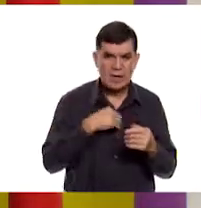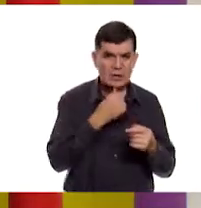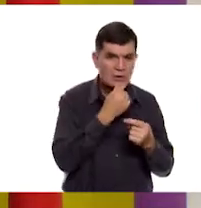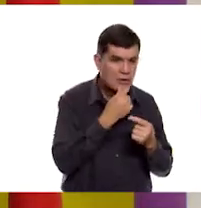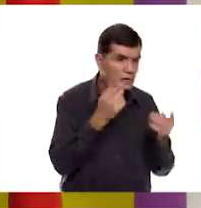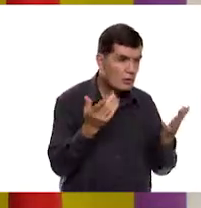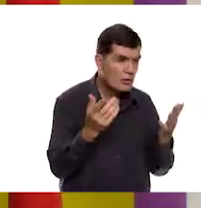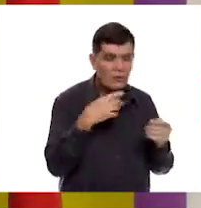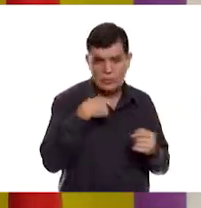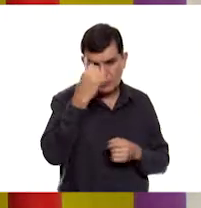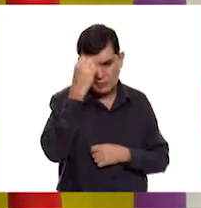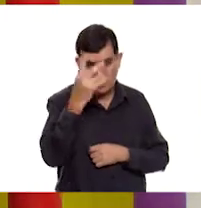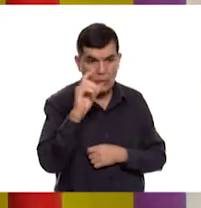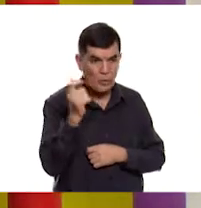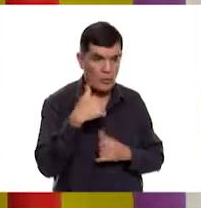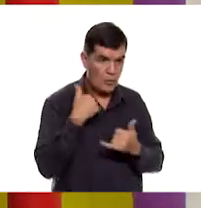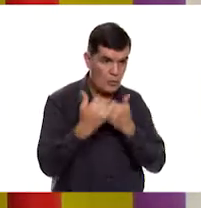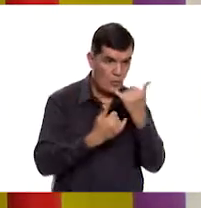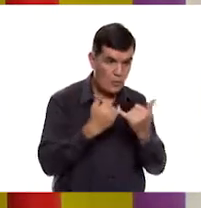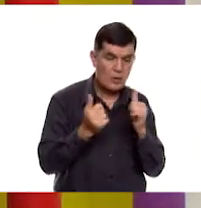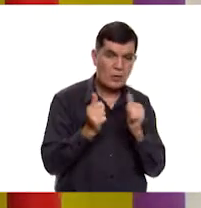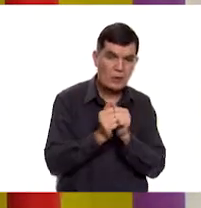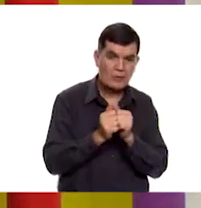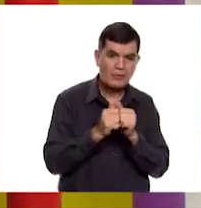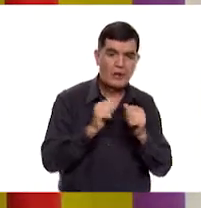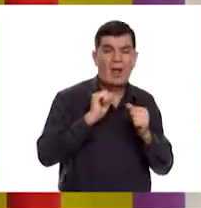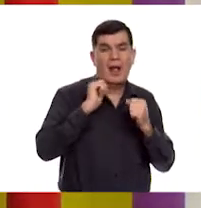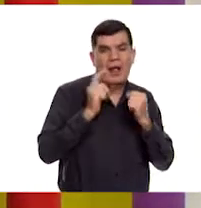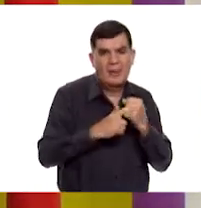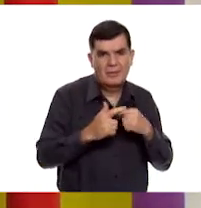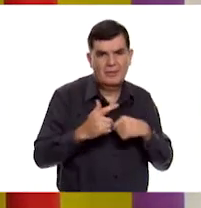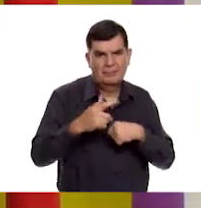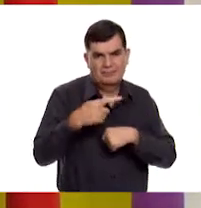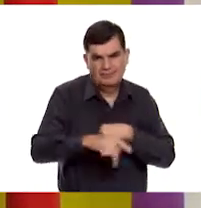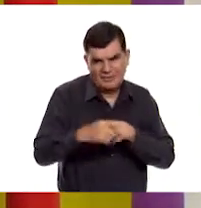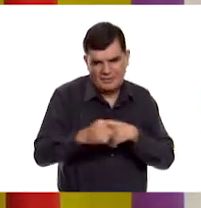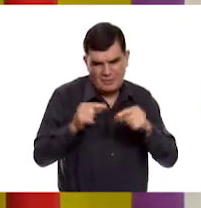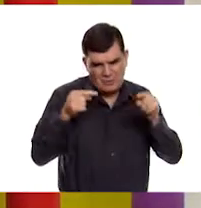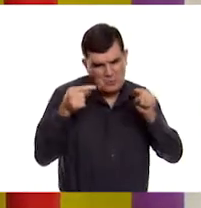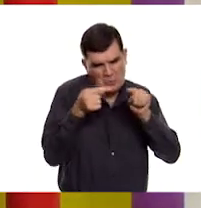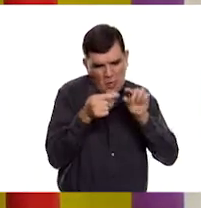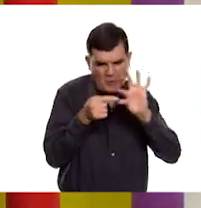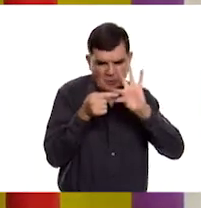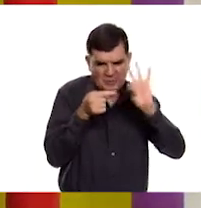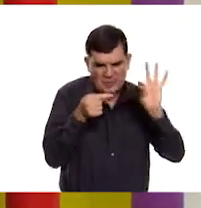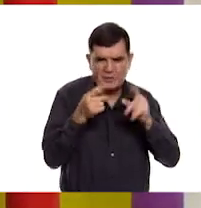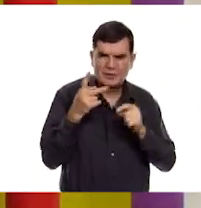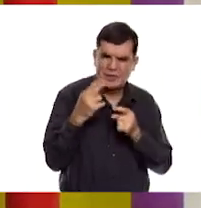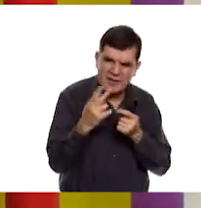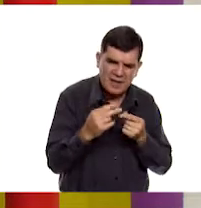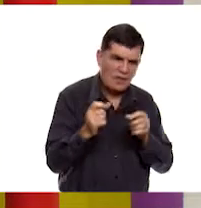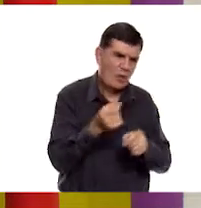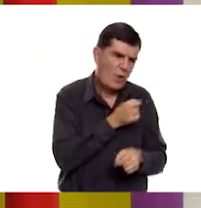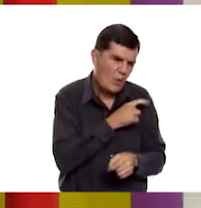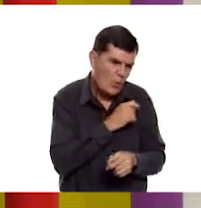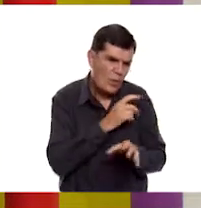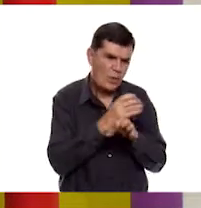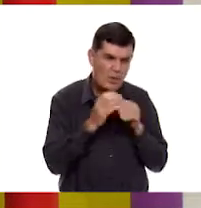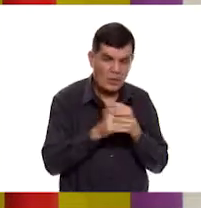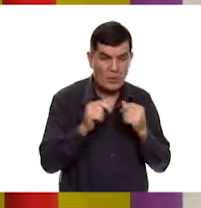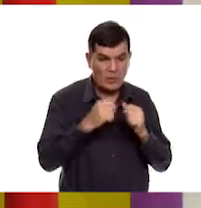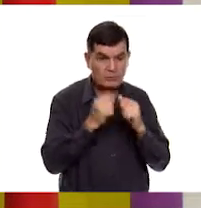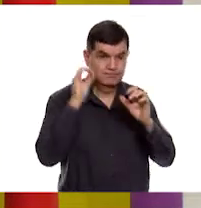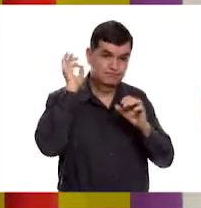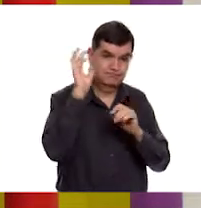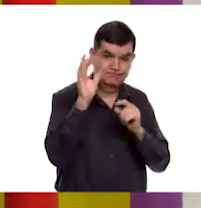que no olviden que cuando juguemos con algún objeto punzocurtante, tijeras, agujas o en este caso